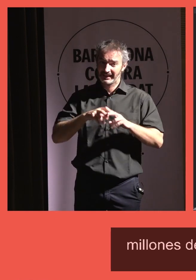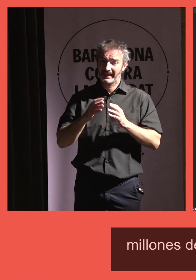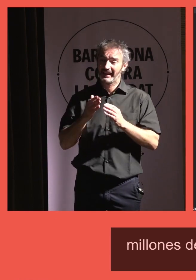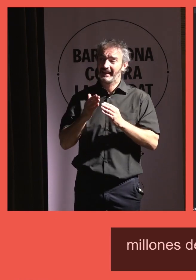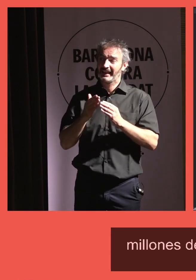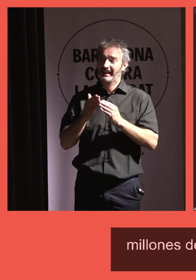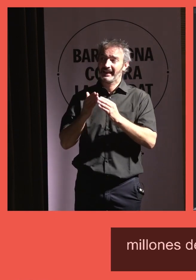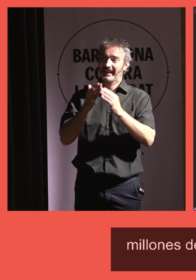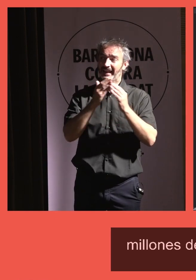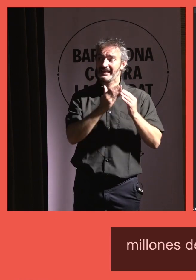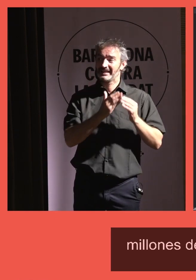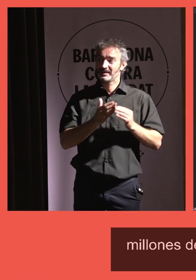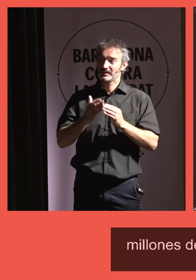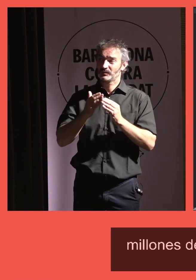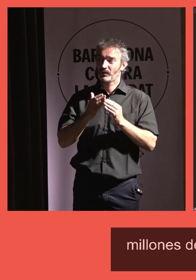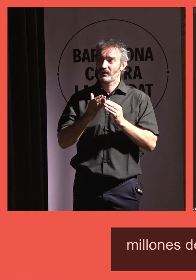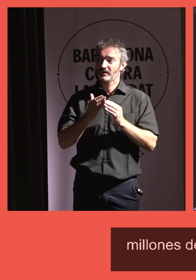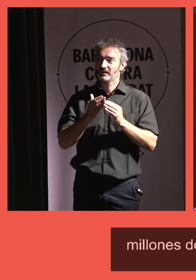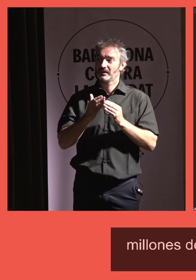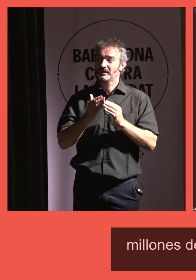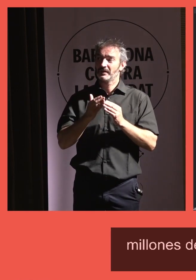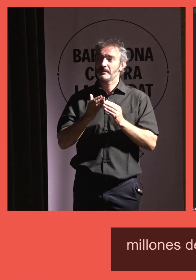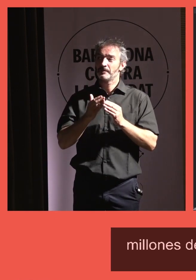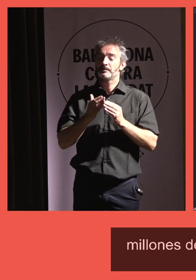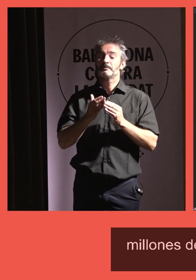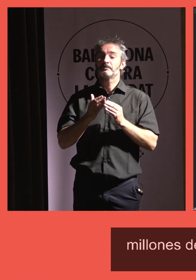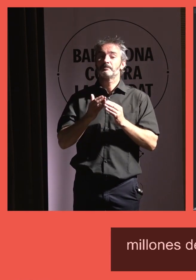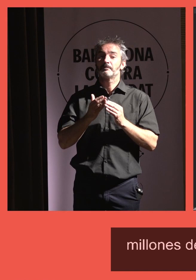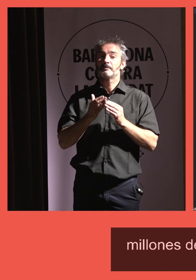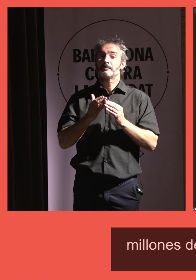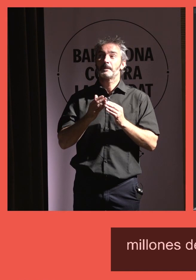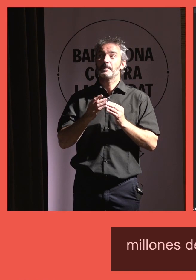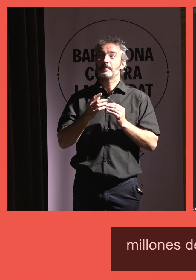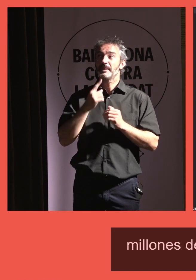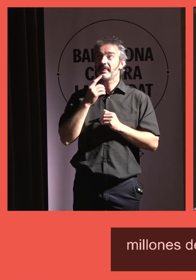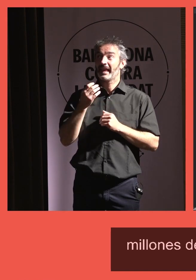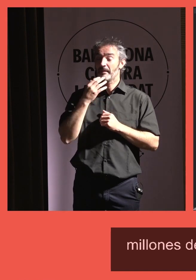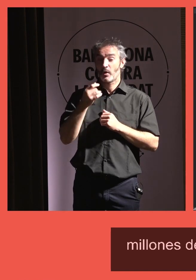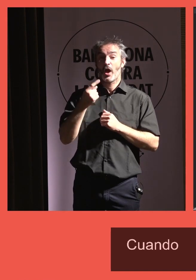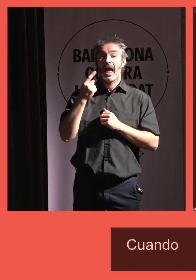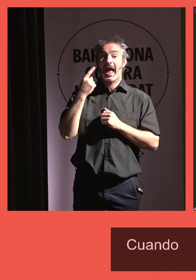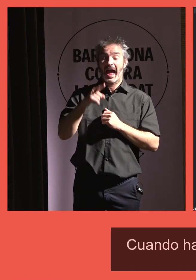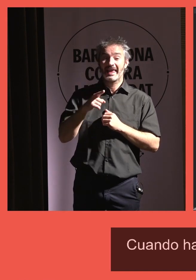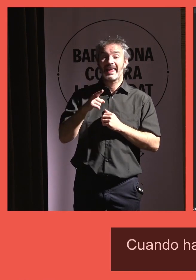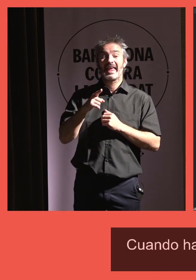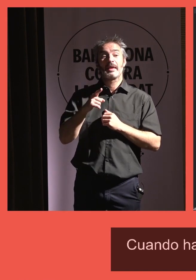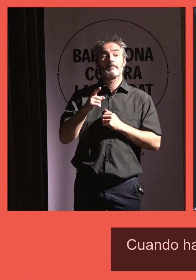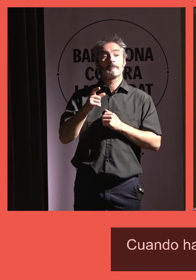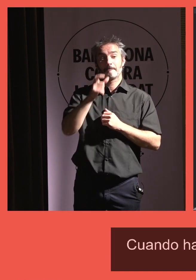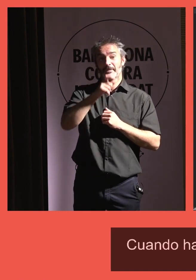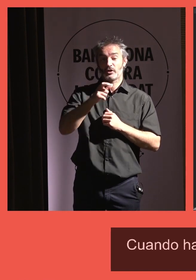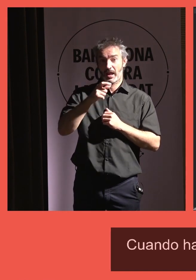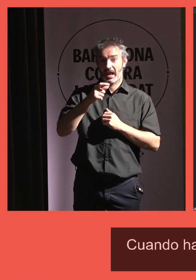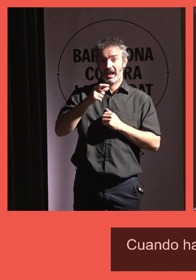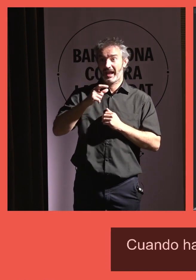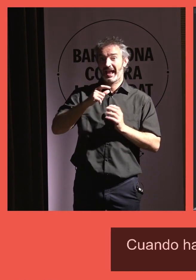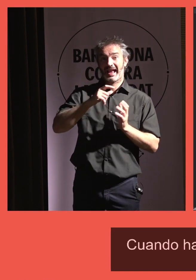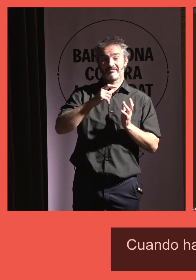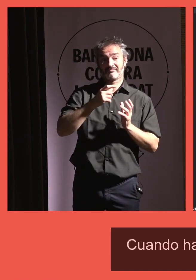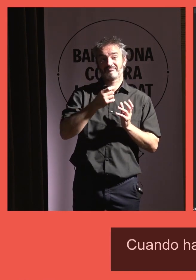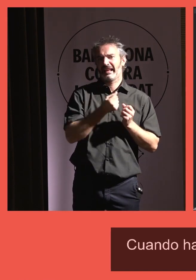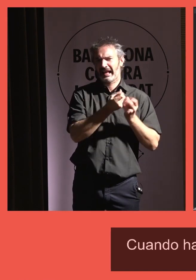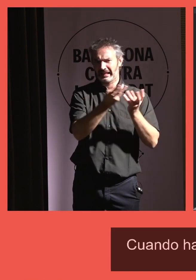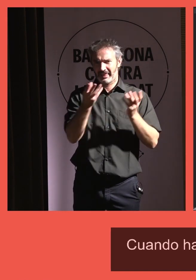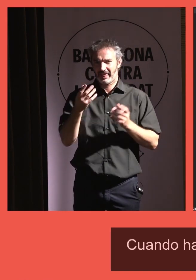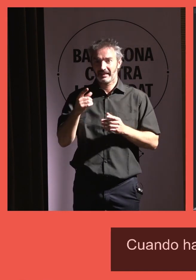about Loneliness. Entonces, claro, realmente cuando hay esa cantidad de personas afectadas por ese sentimiento de